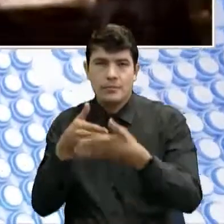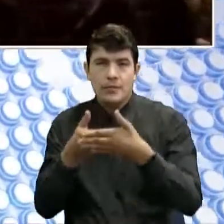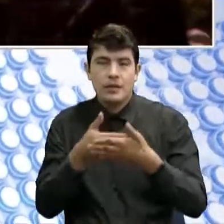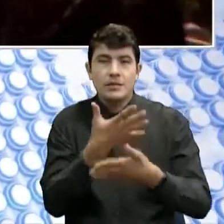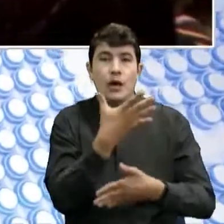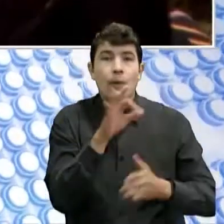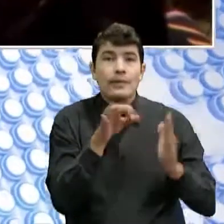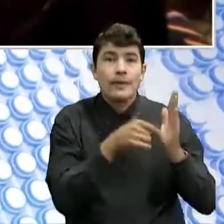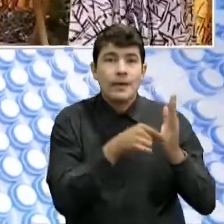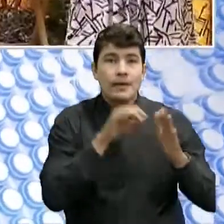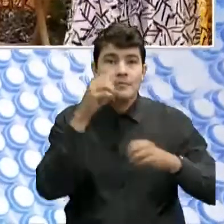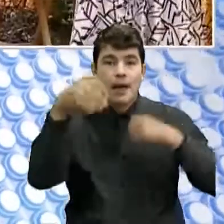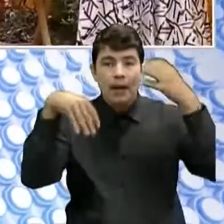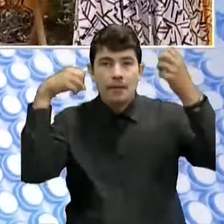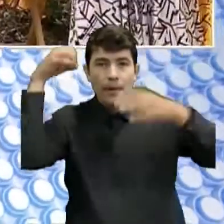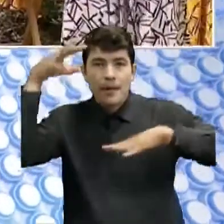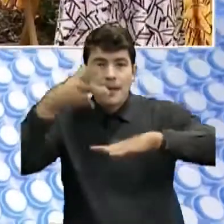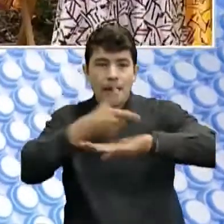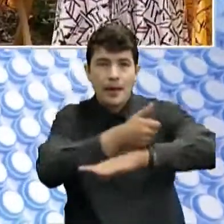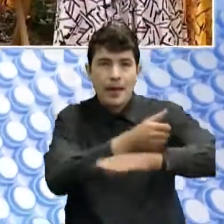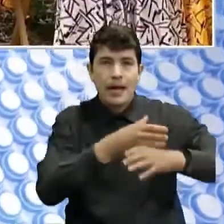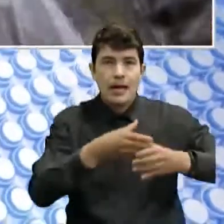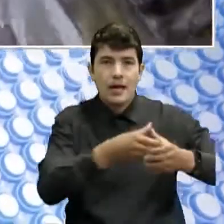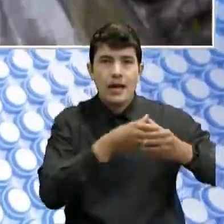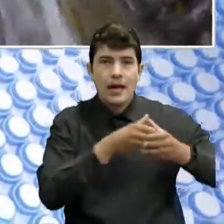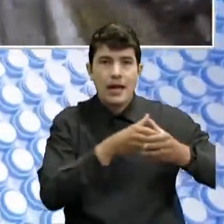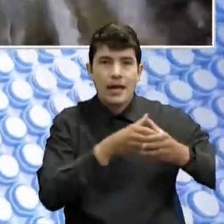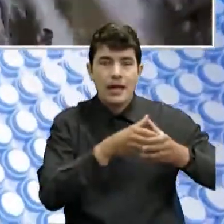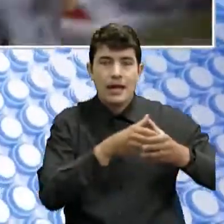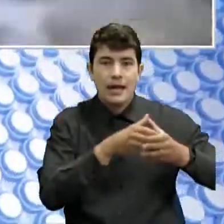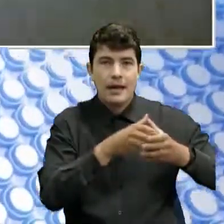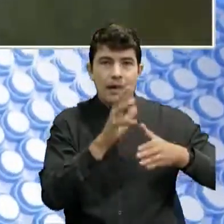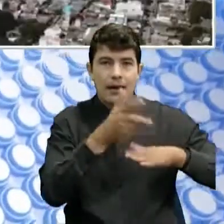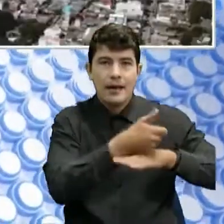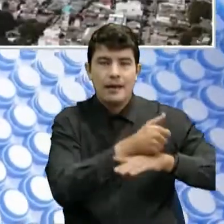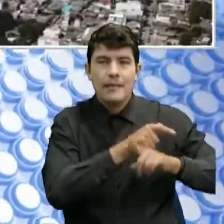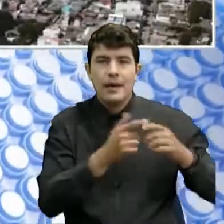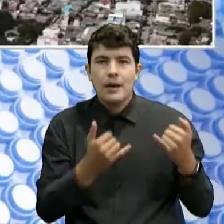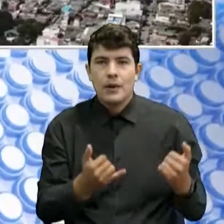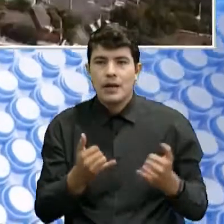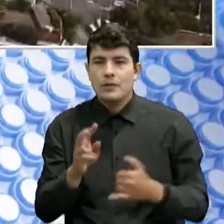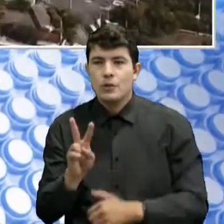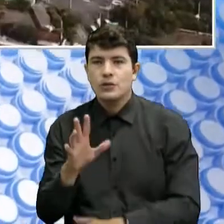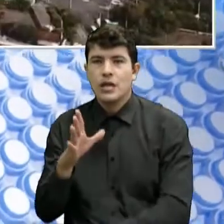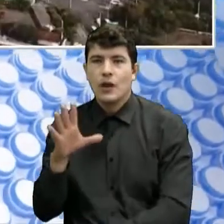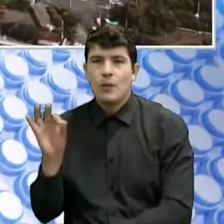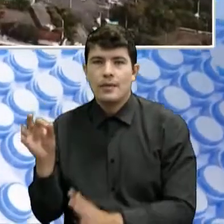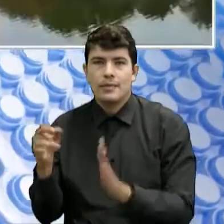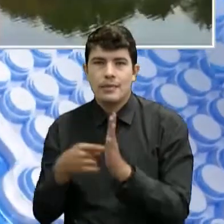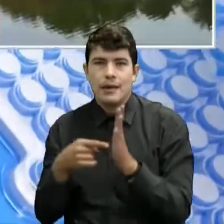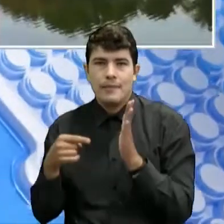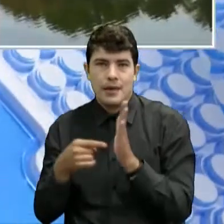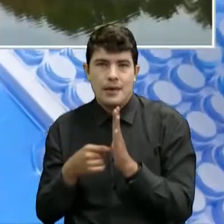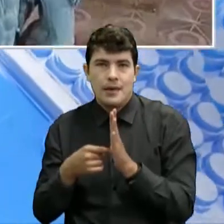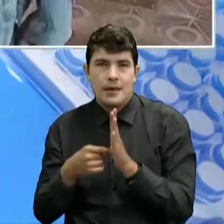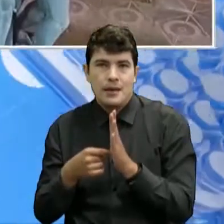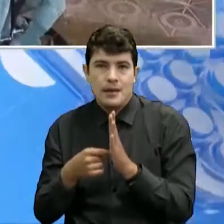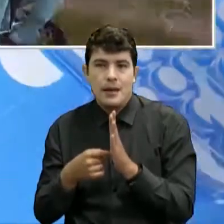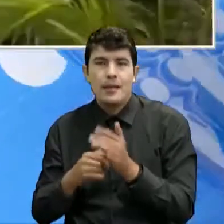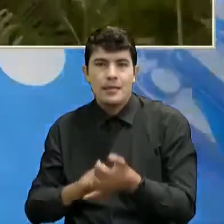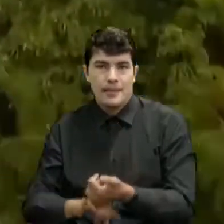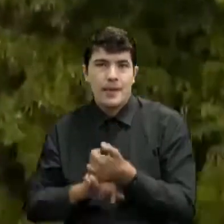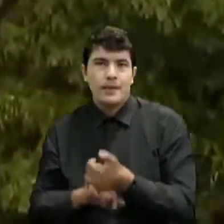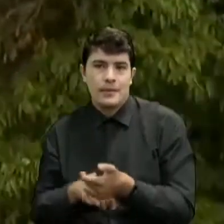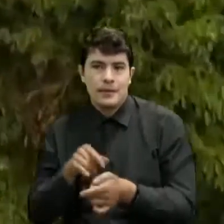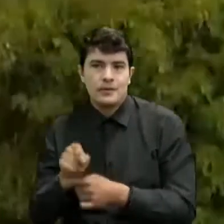bares, nos decía el gremio Azoares. Y de estos subsisten 250 mil colombianos,